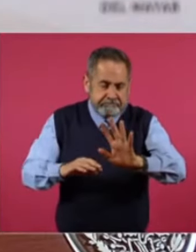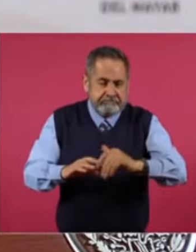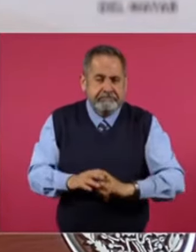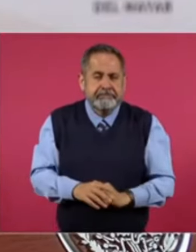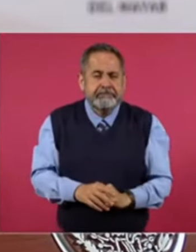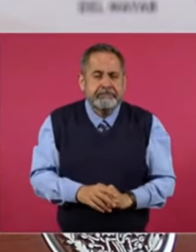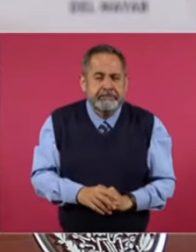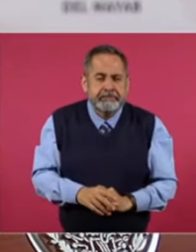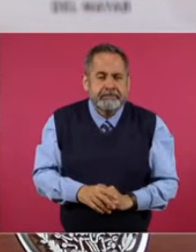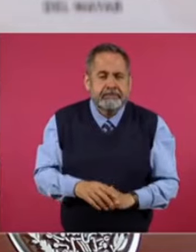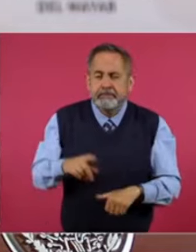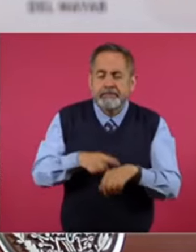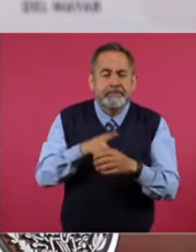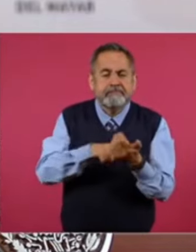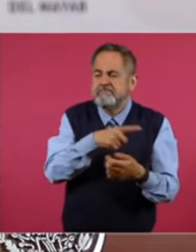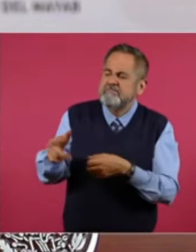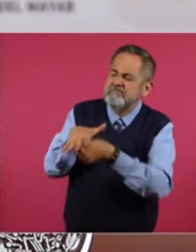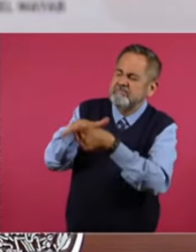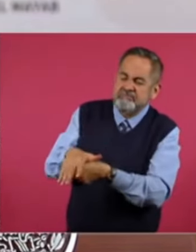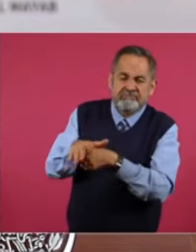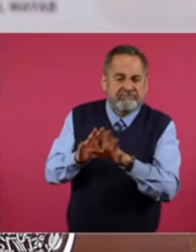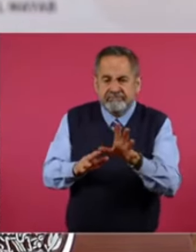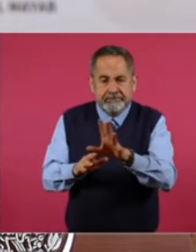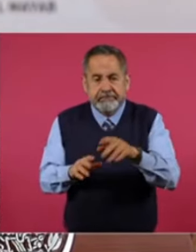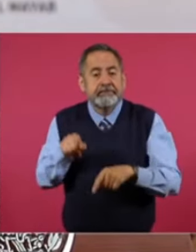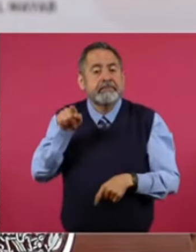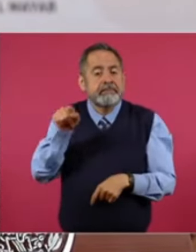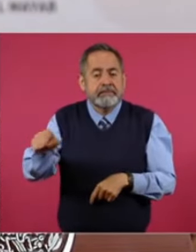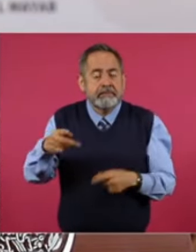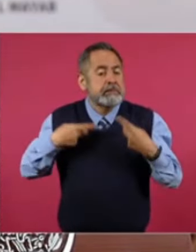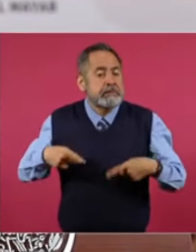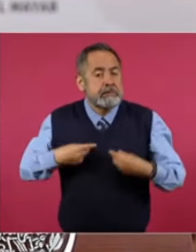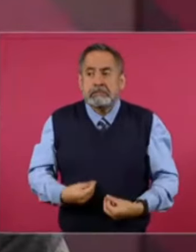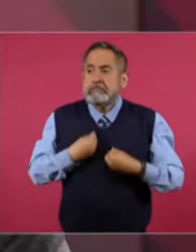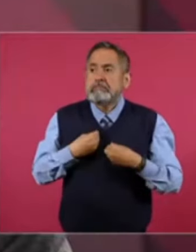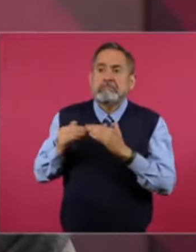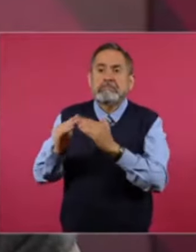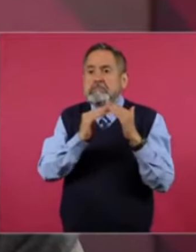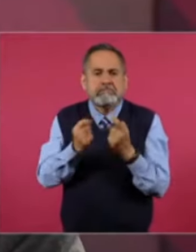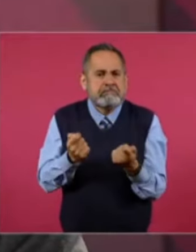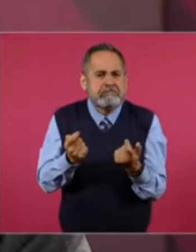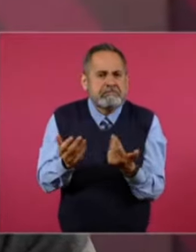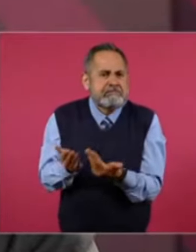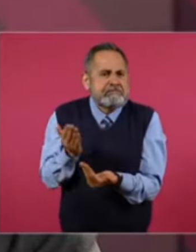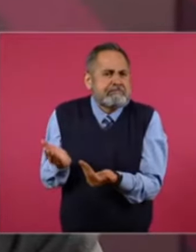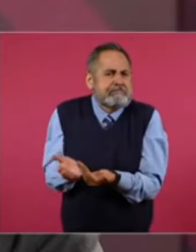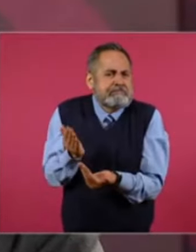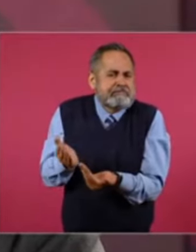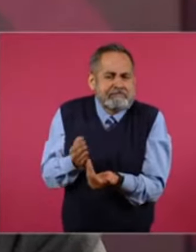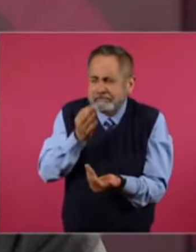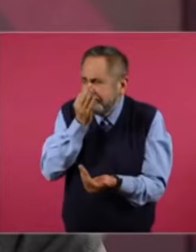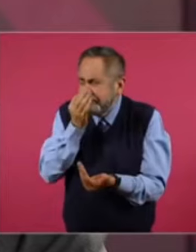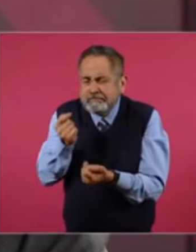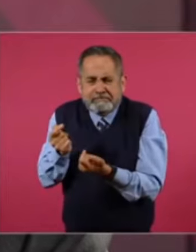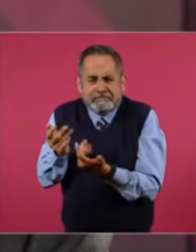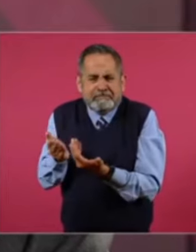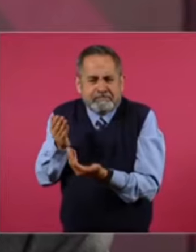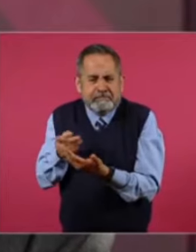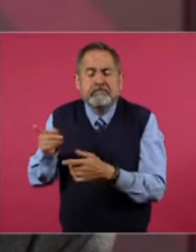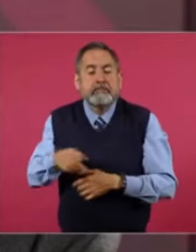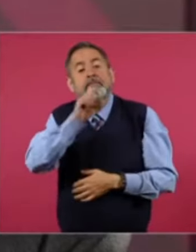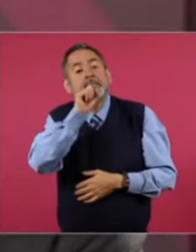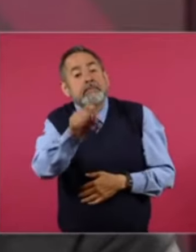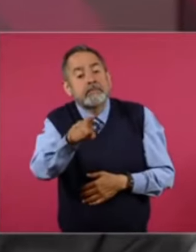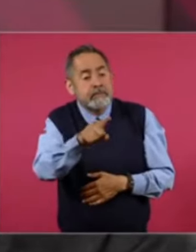Y por la represión. Llegó a vivir. Muy poca gente. Y allá también. Llevaban. A los